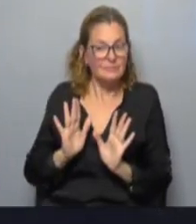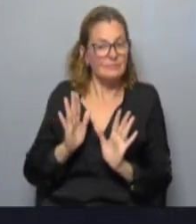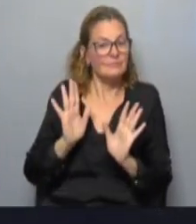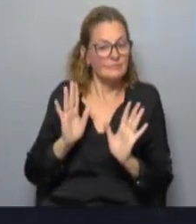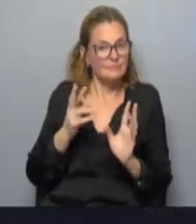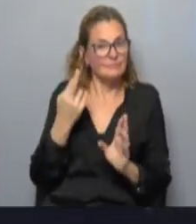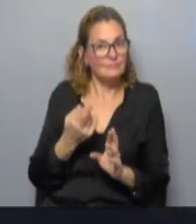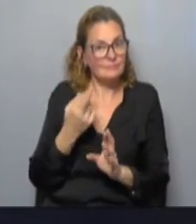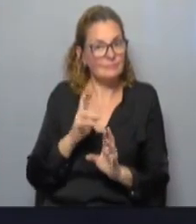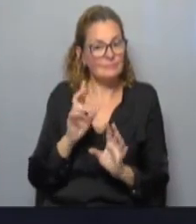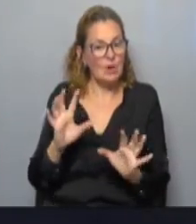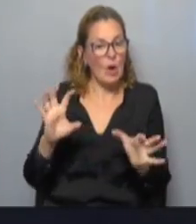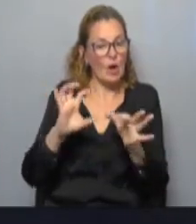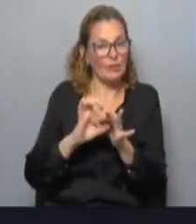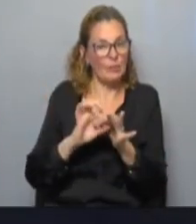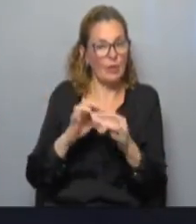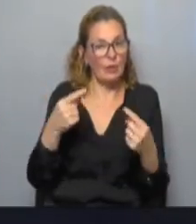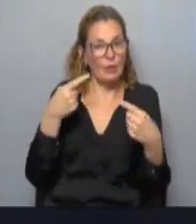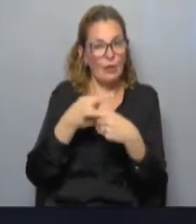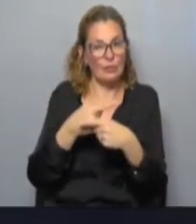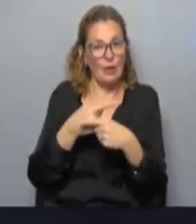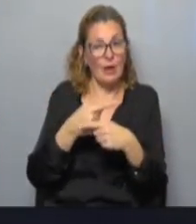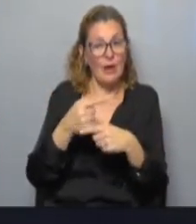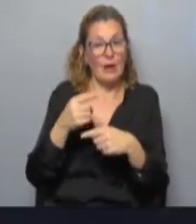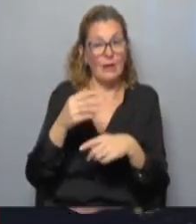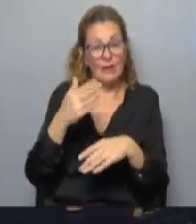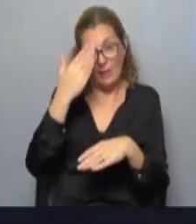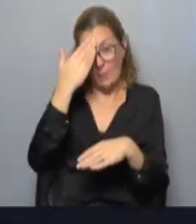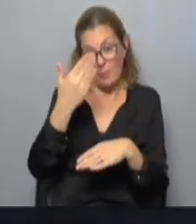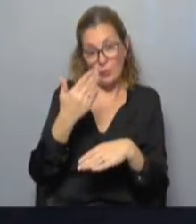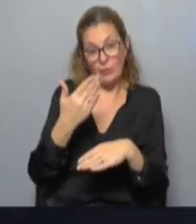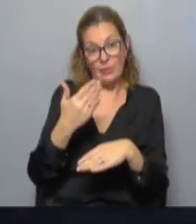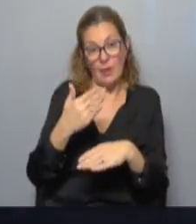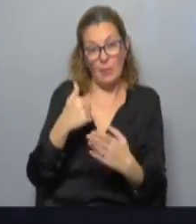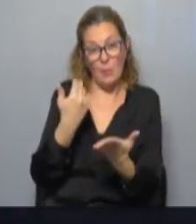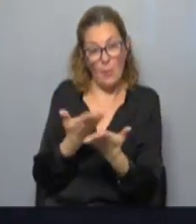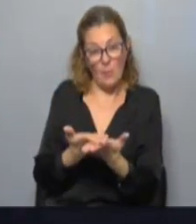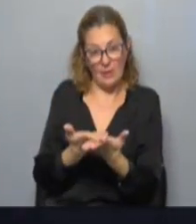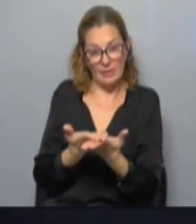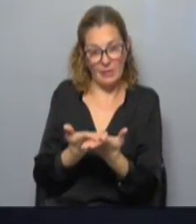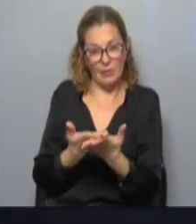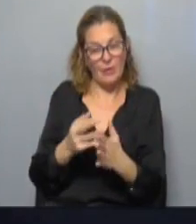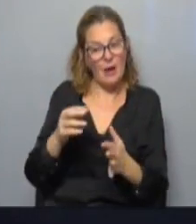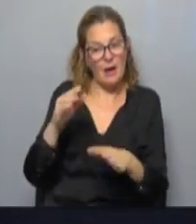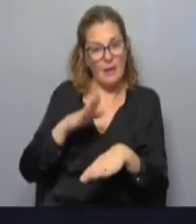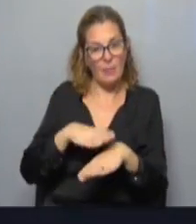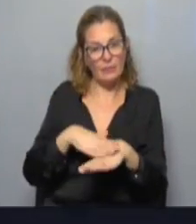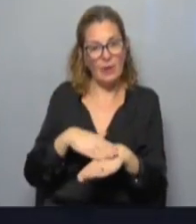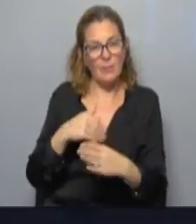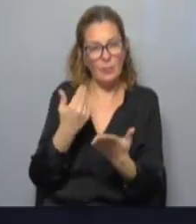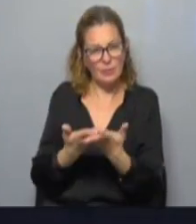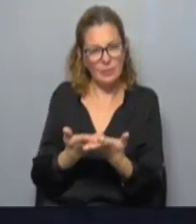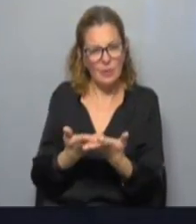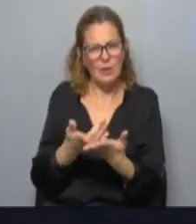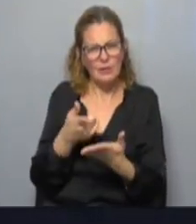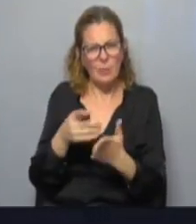que no se corresponde con la oposición responsable y seria que hace el Frente Amplio. ¿El Frente Amplio tiene propuestas en materia de seguridad concretas que pueden ser entregadas, tal